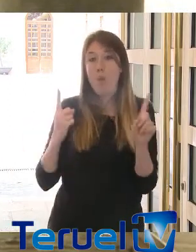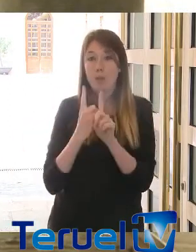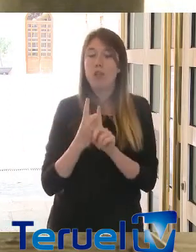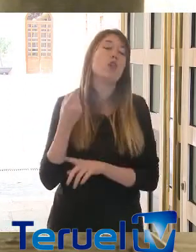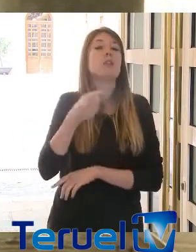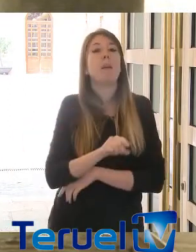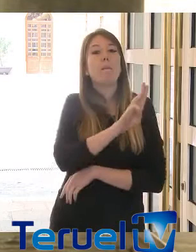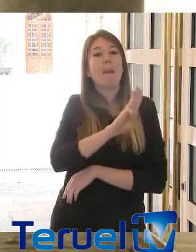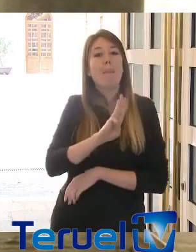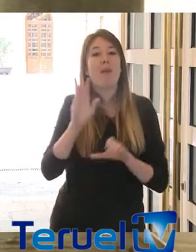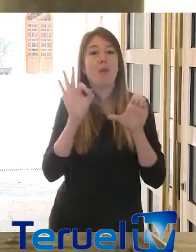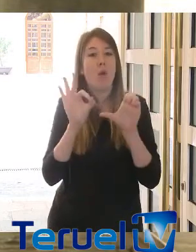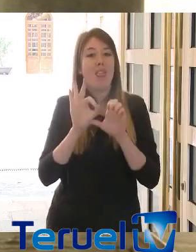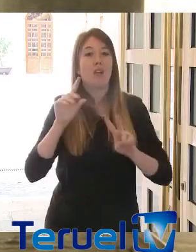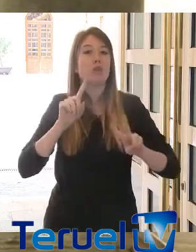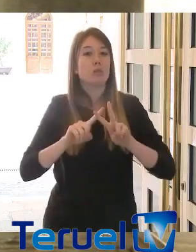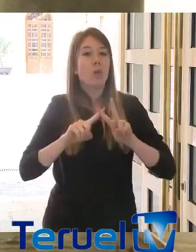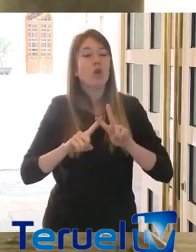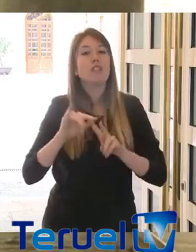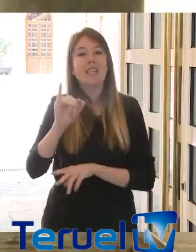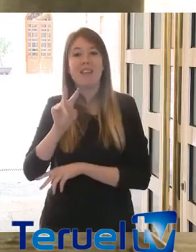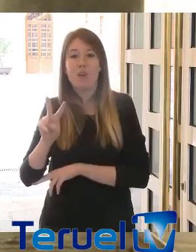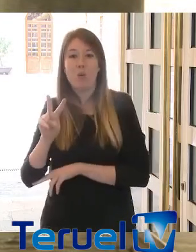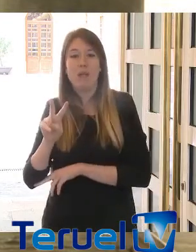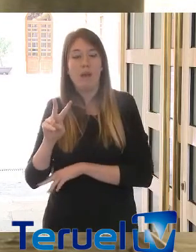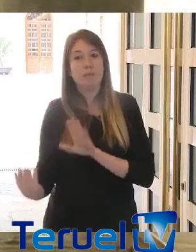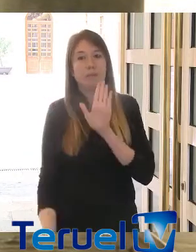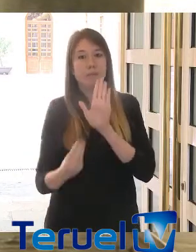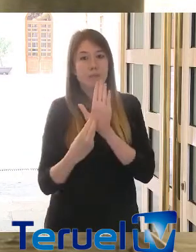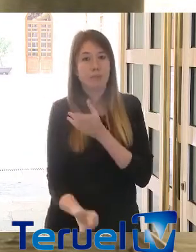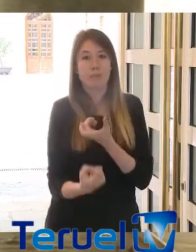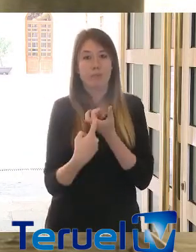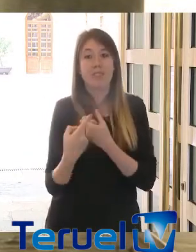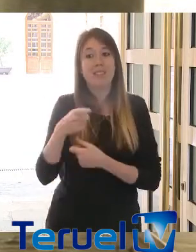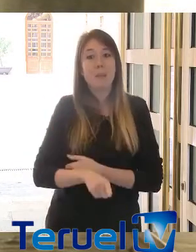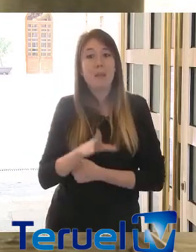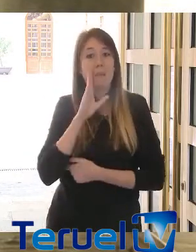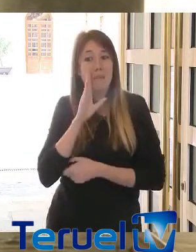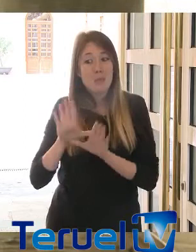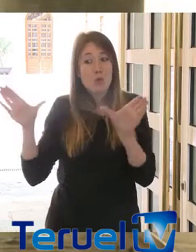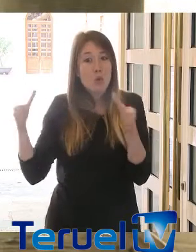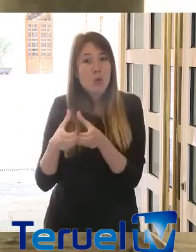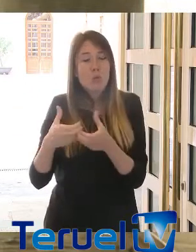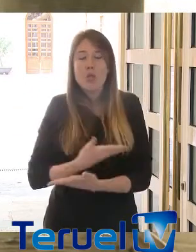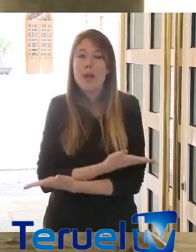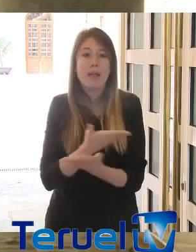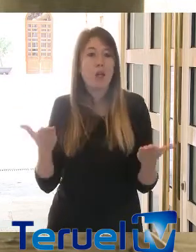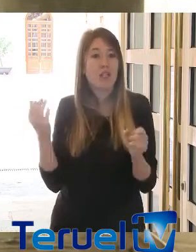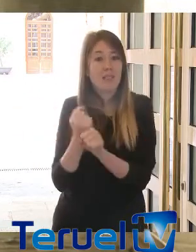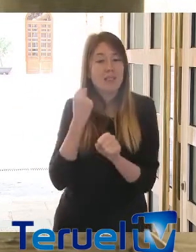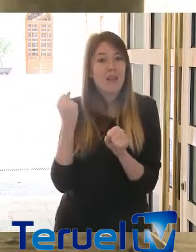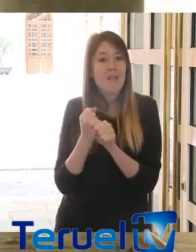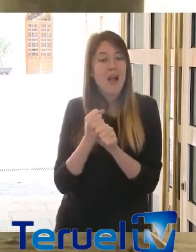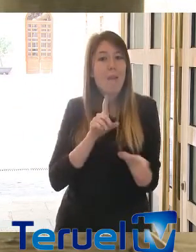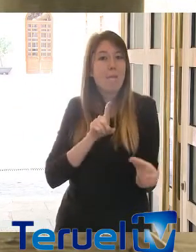Partido Popular, a Ciudadanos, a Vox y a Izquierda Unida, cuya generosidad participando en esta dinámica de